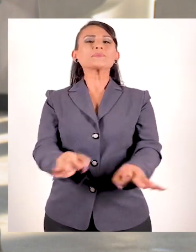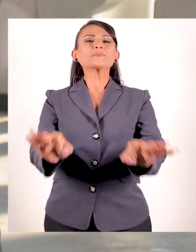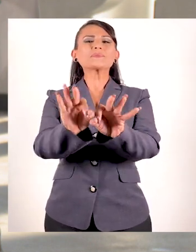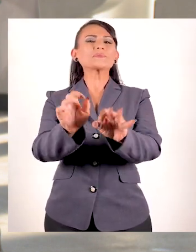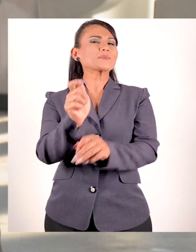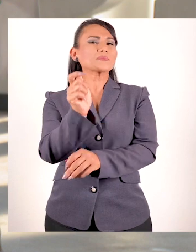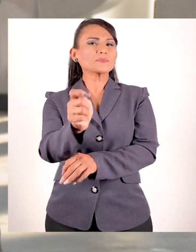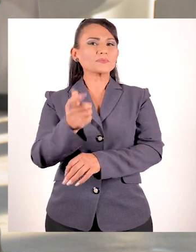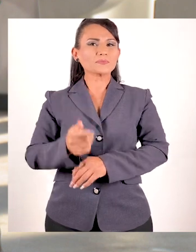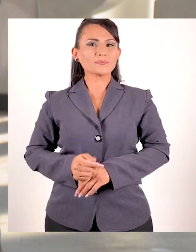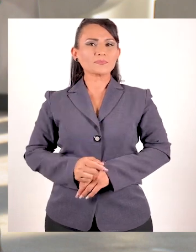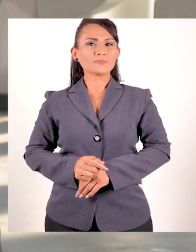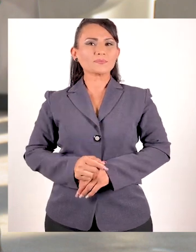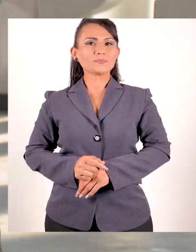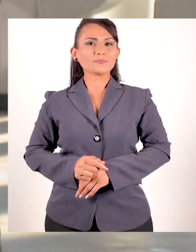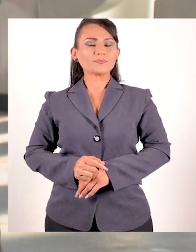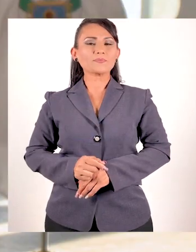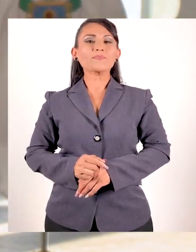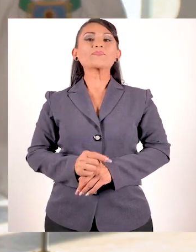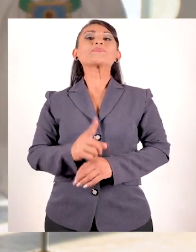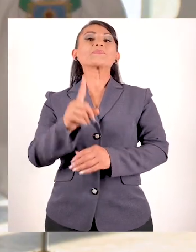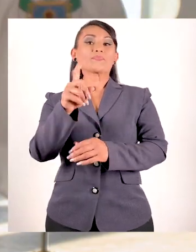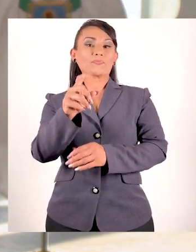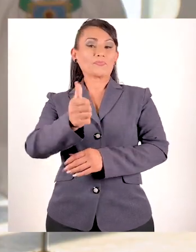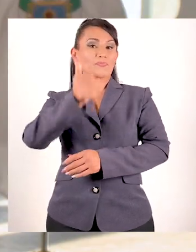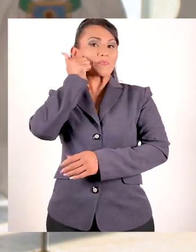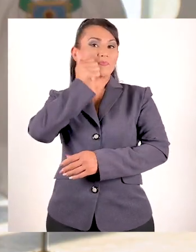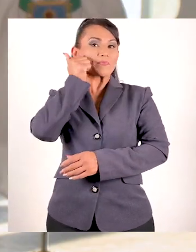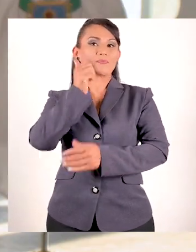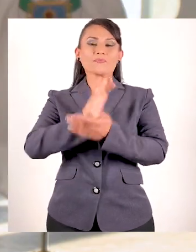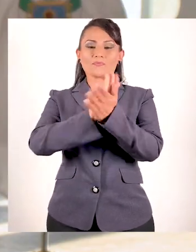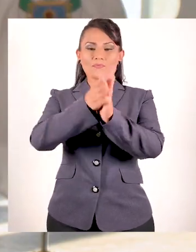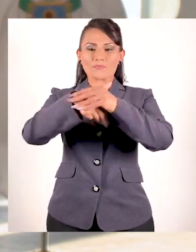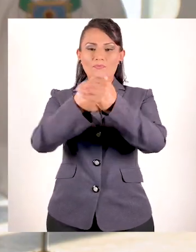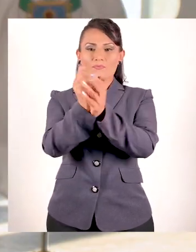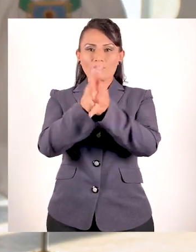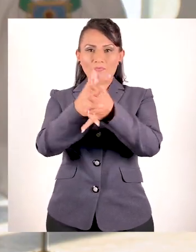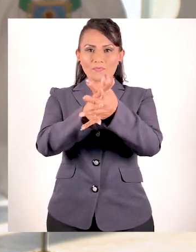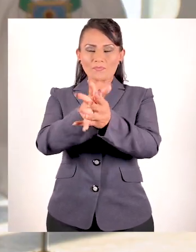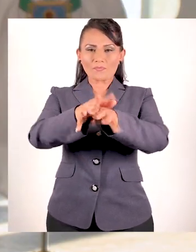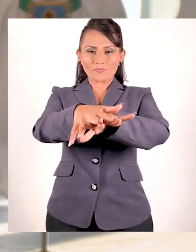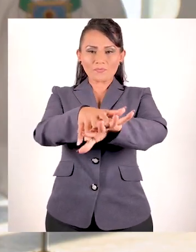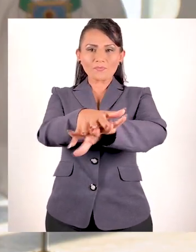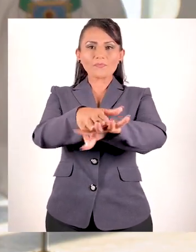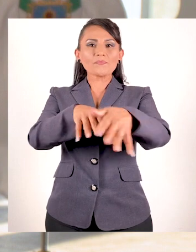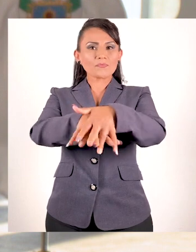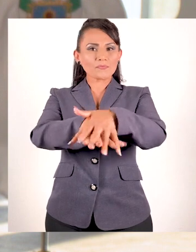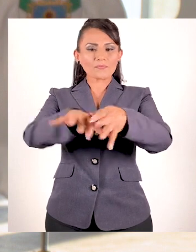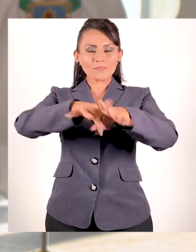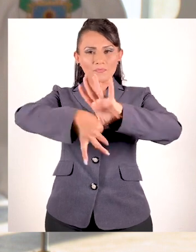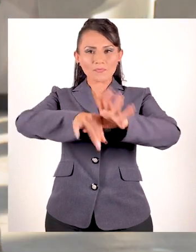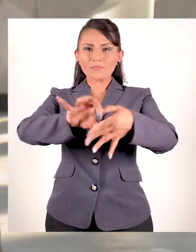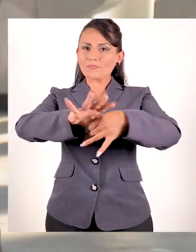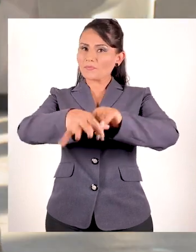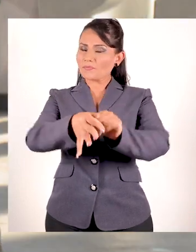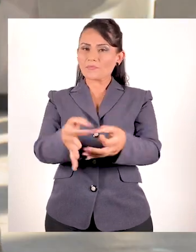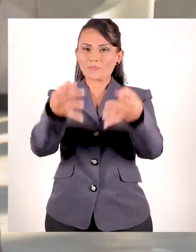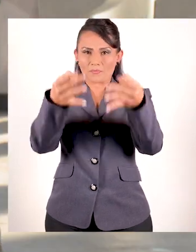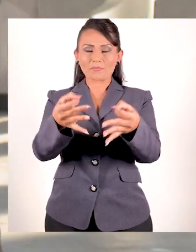Las más importantes de ellas, lavarse las manos con agua y jabón,